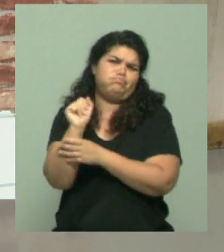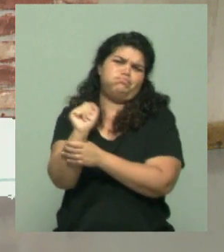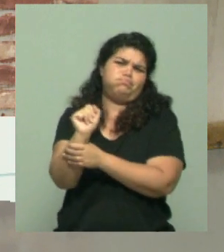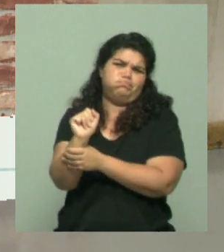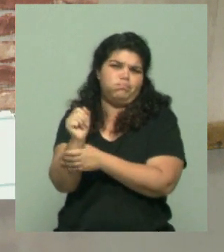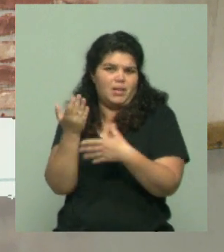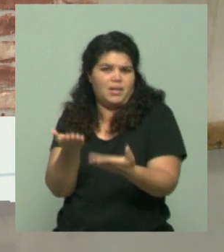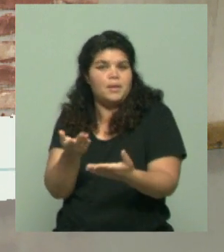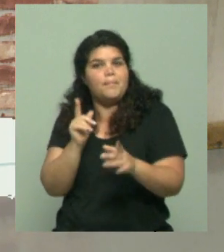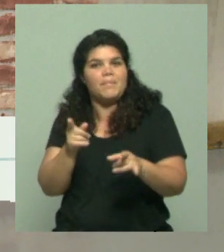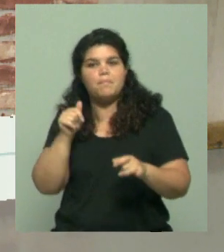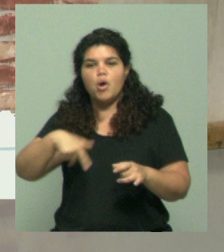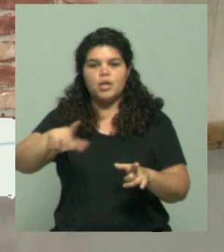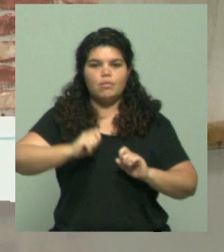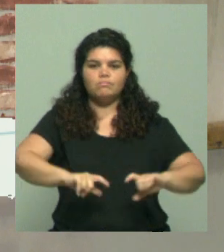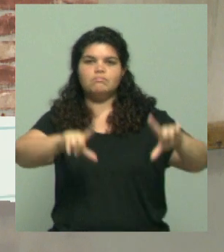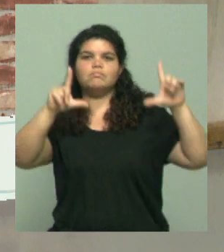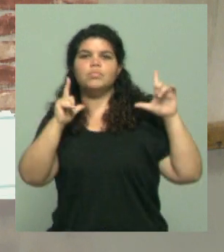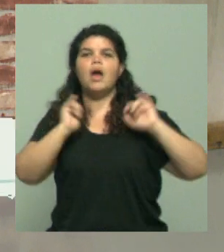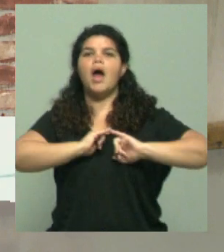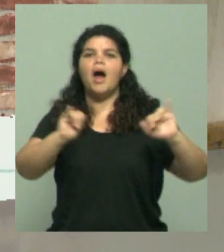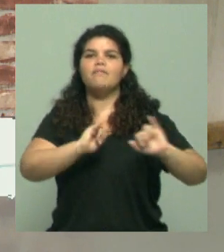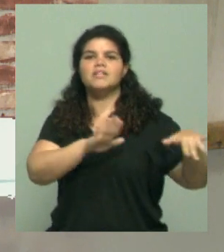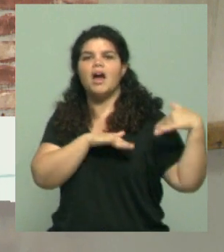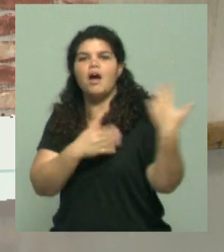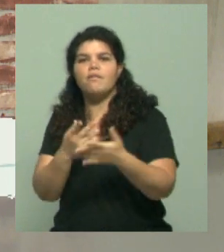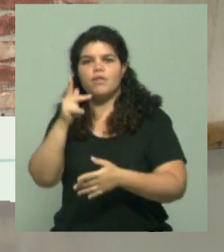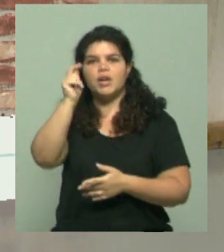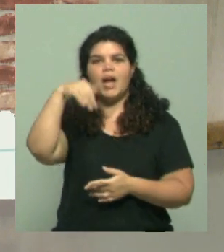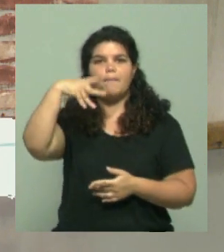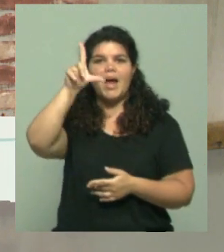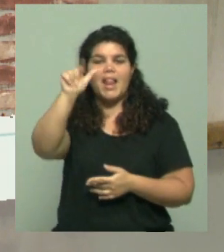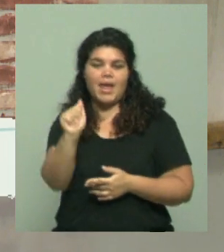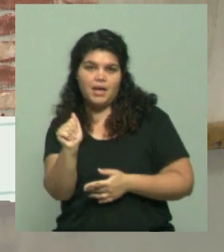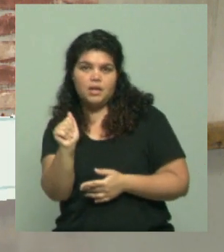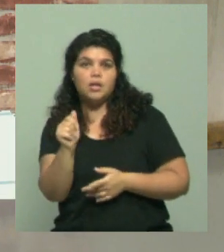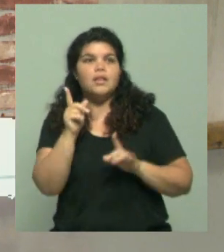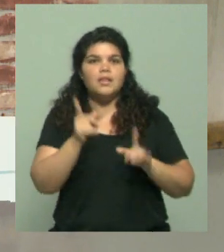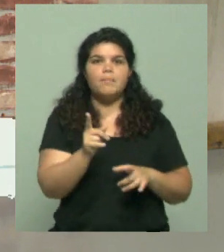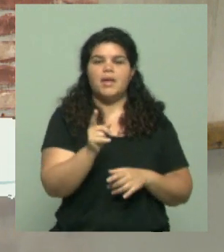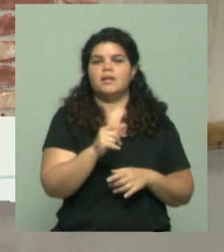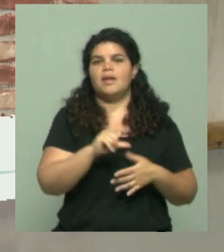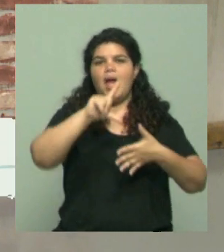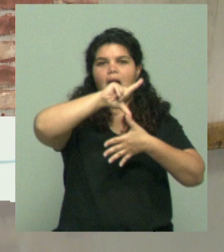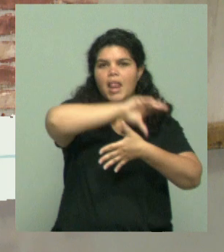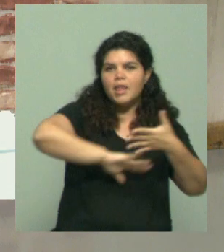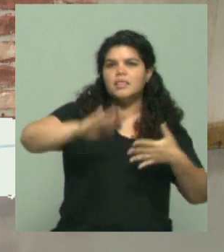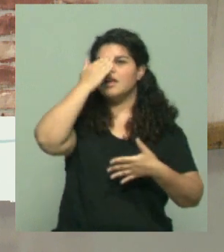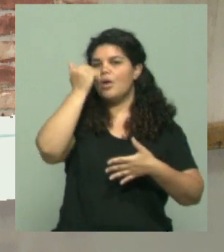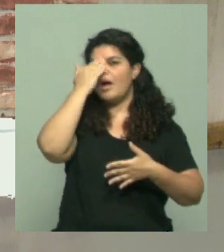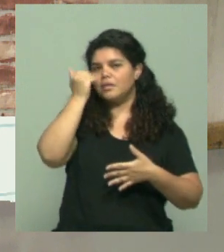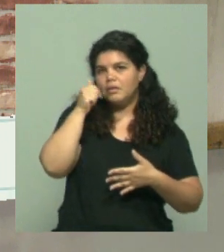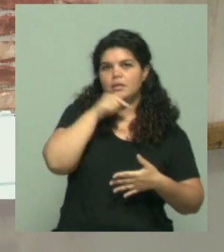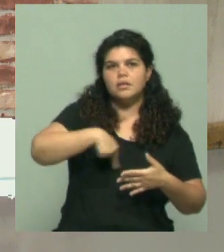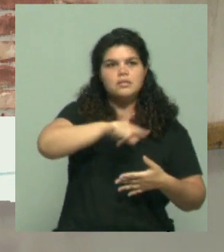han pronunciado a favor de Kamala Harris, los artistas latinoamericanos, también mucho inmigrante que